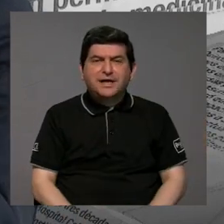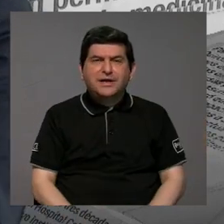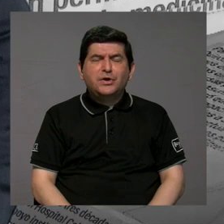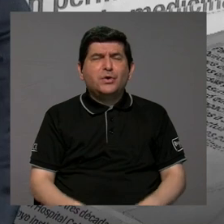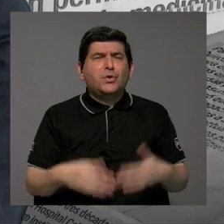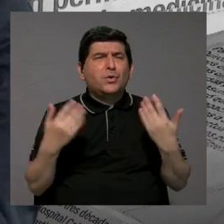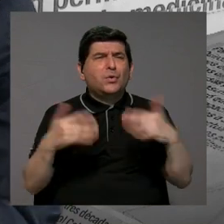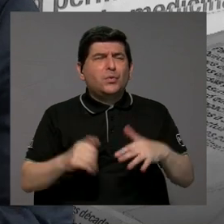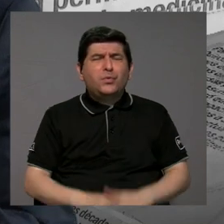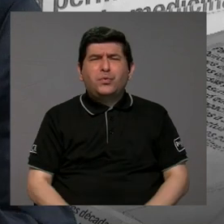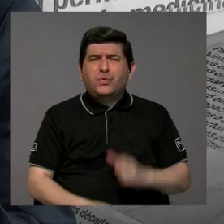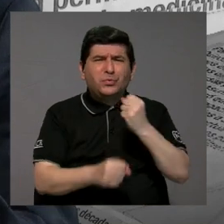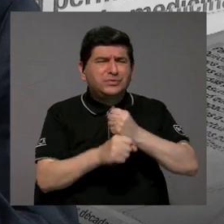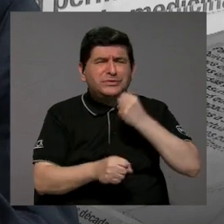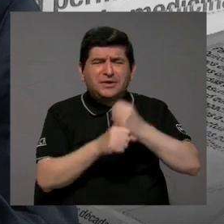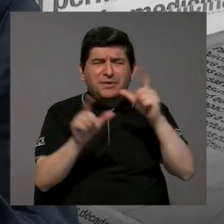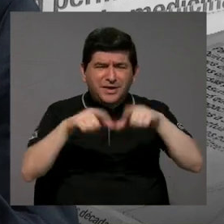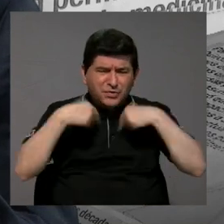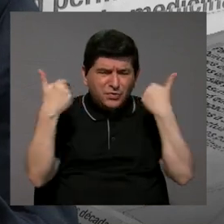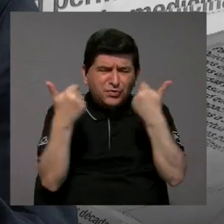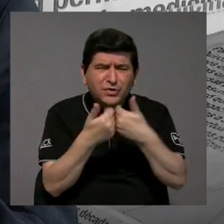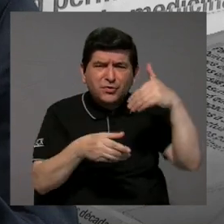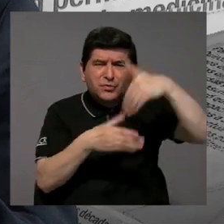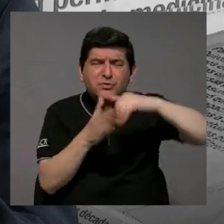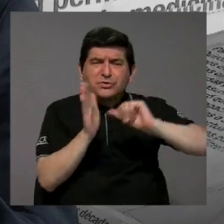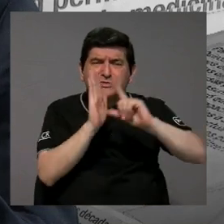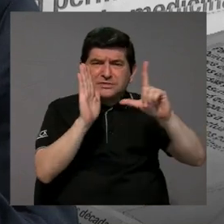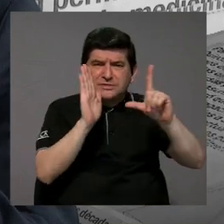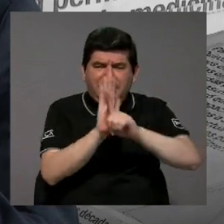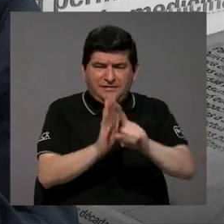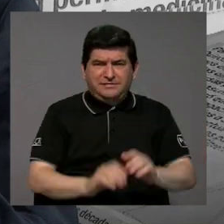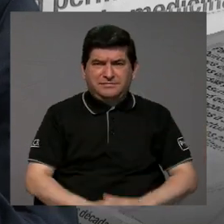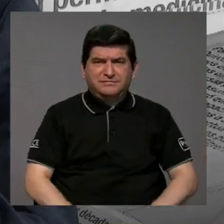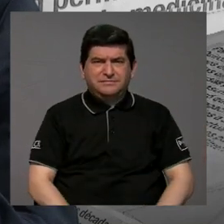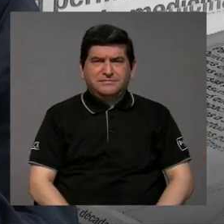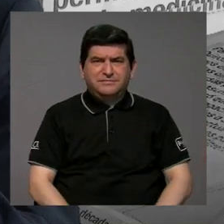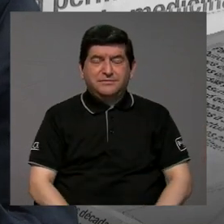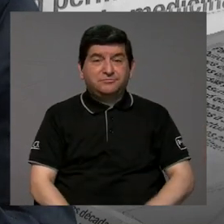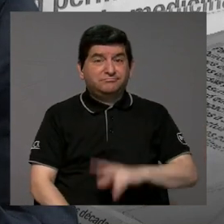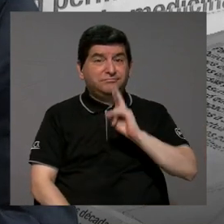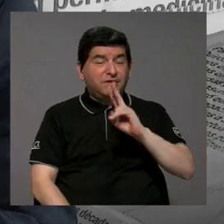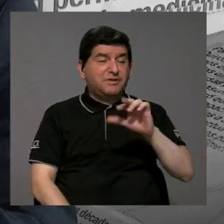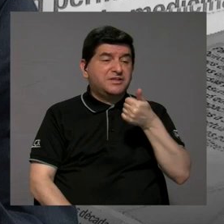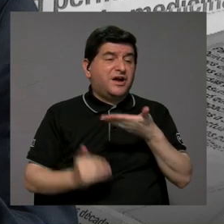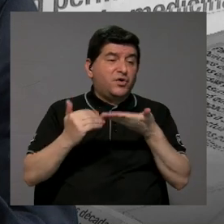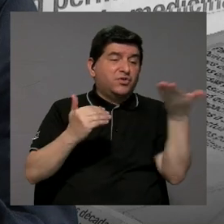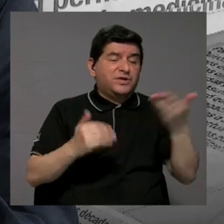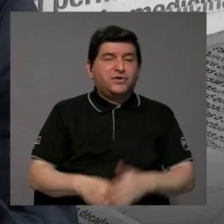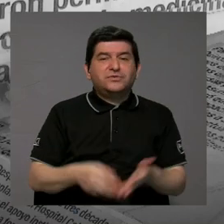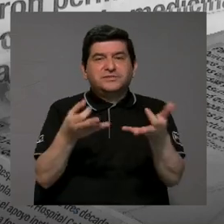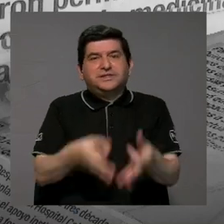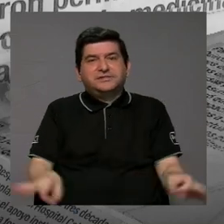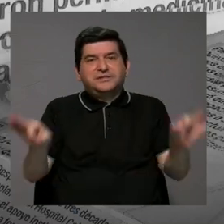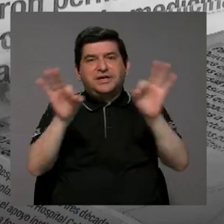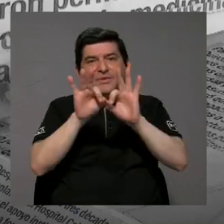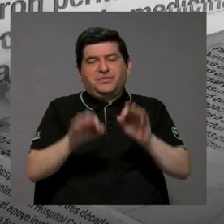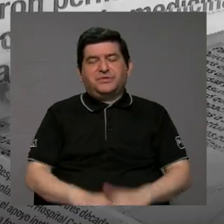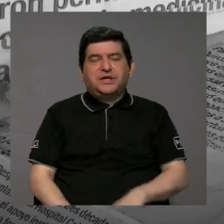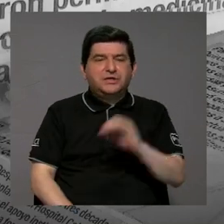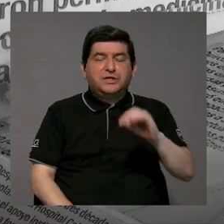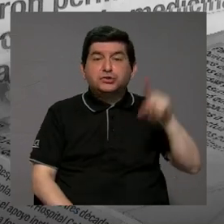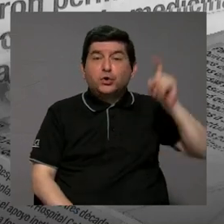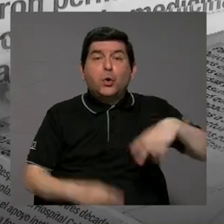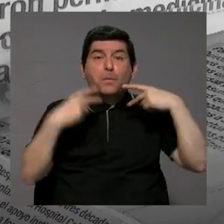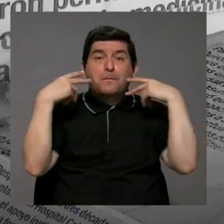gran energía y voluntad de los grupos que están en la Asamblea Legislativa y ciertamente hay otros elementos mucho más importantes a este